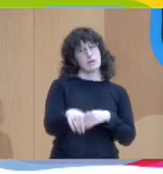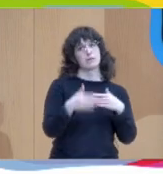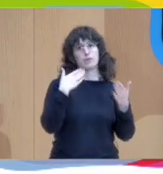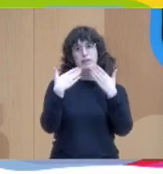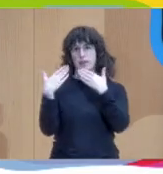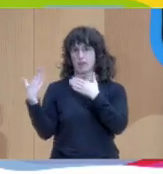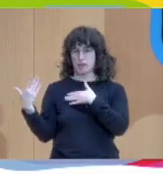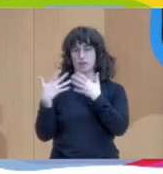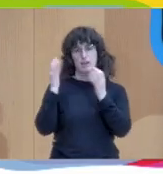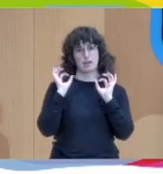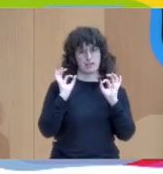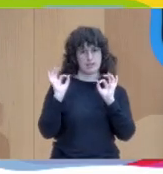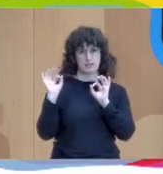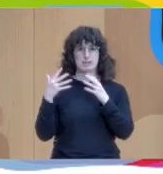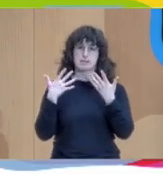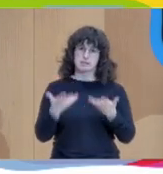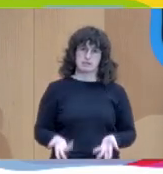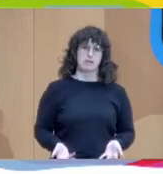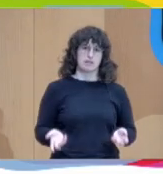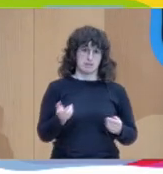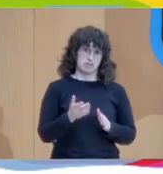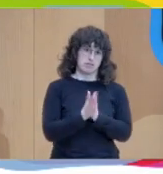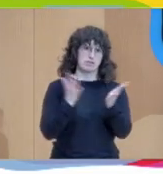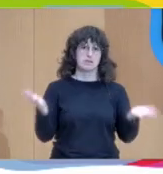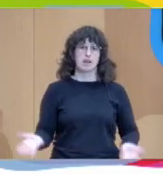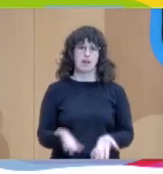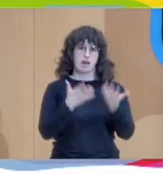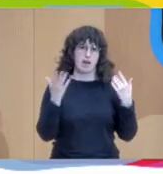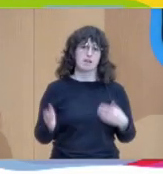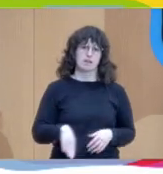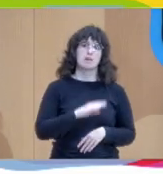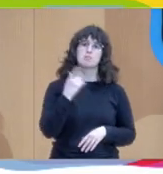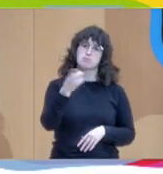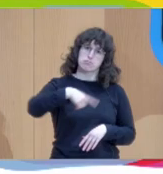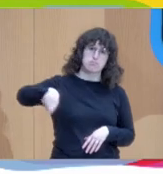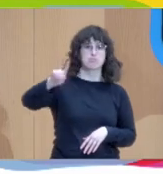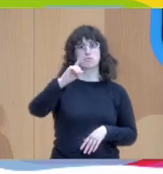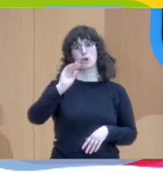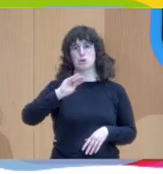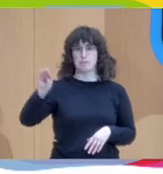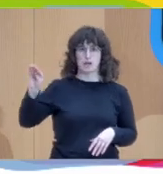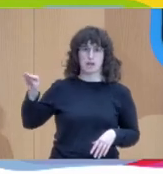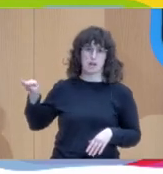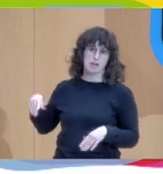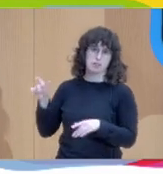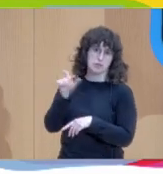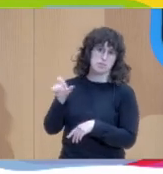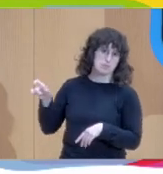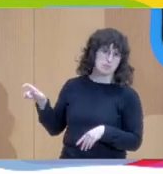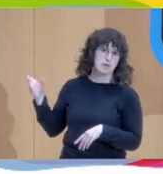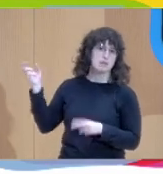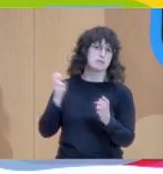a que hagáis esas preguntas a las personas que hoy nos acompañan. Y, sin más, lo que vamos a hacer a continuación es